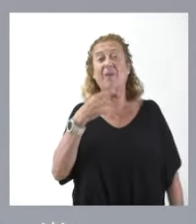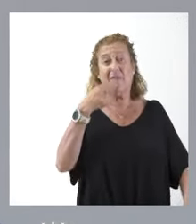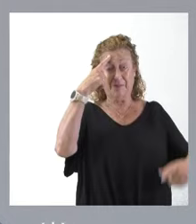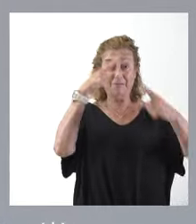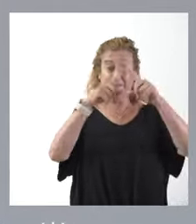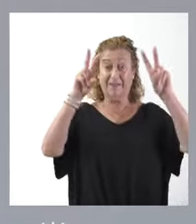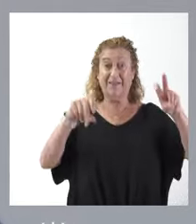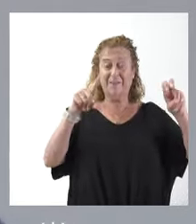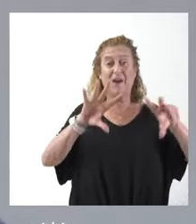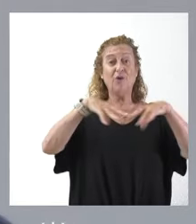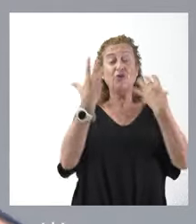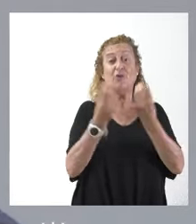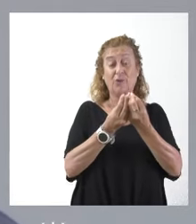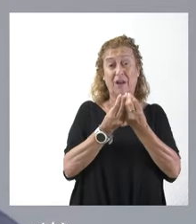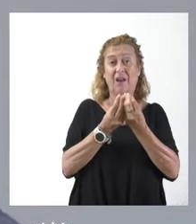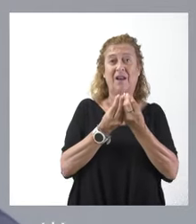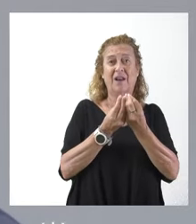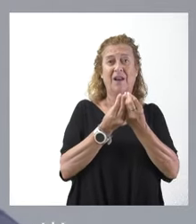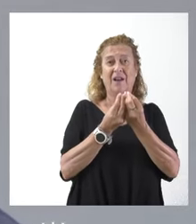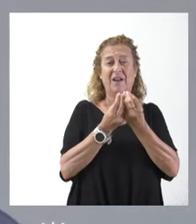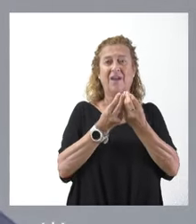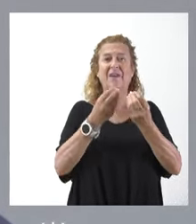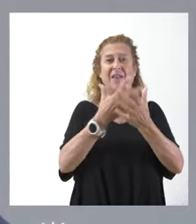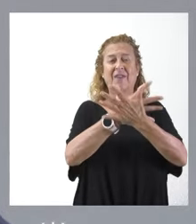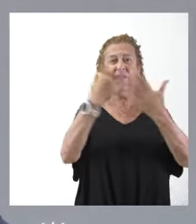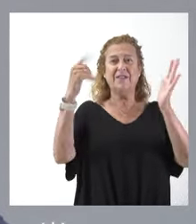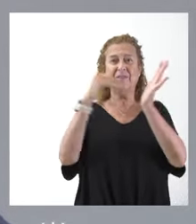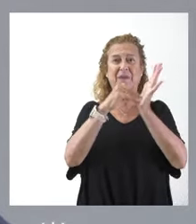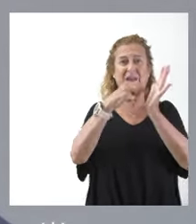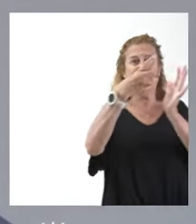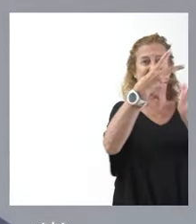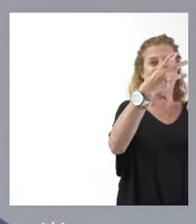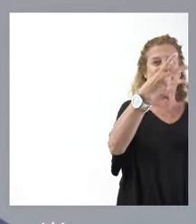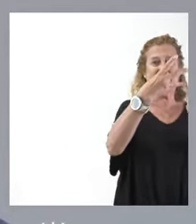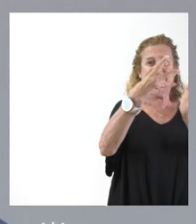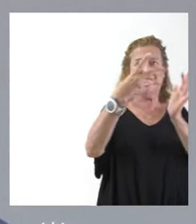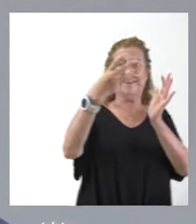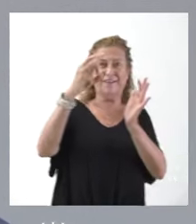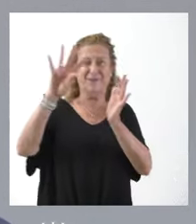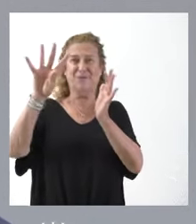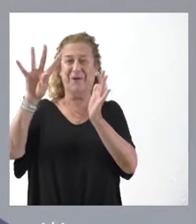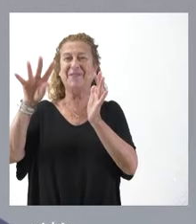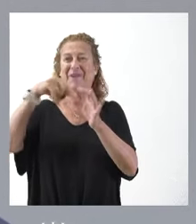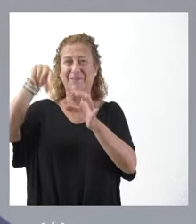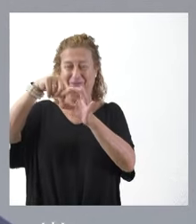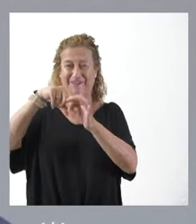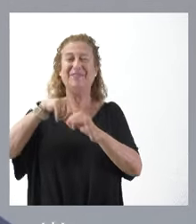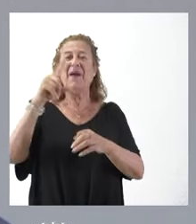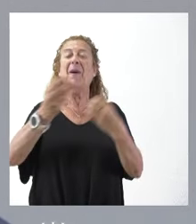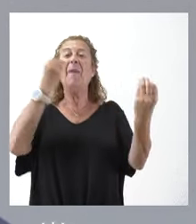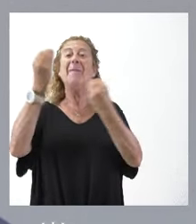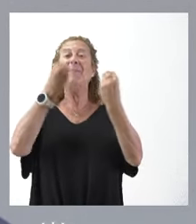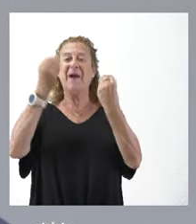de los 16.304 puestos, esta homologación supone una mejora